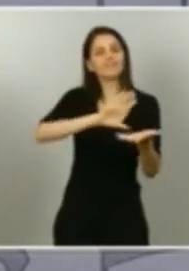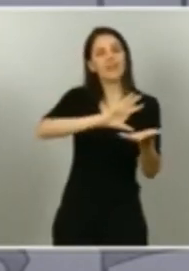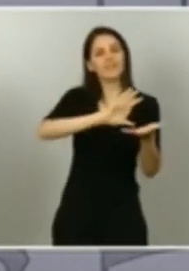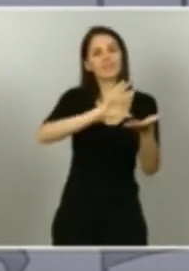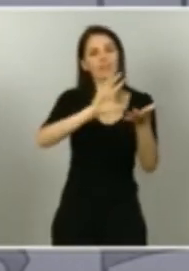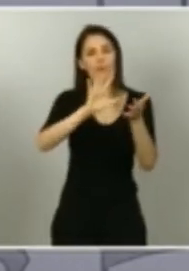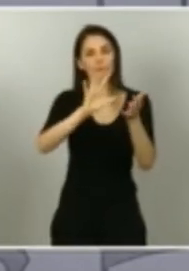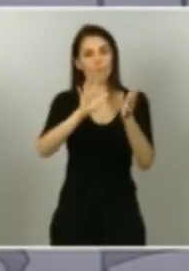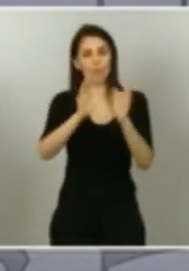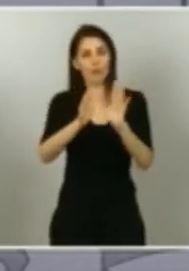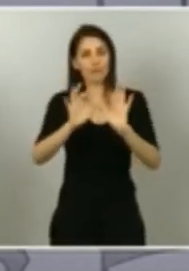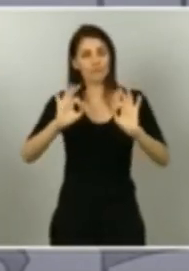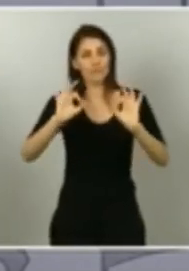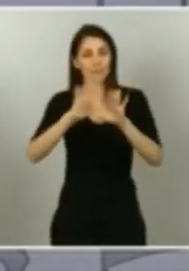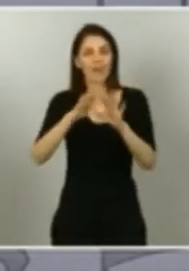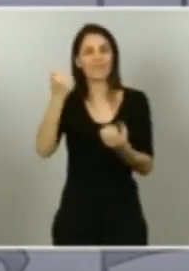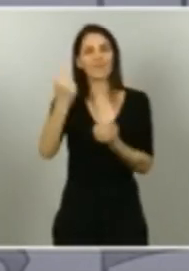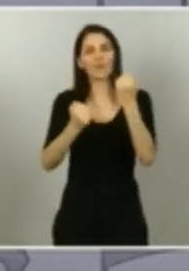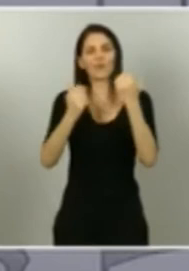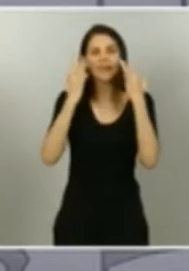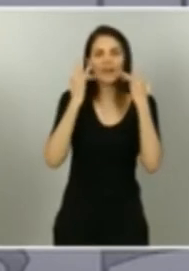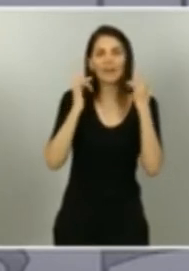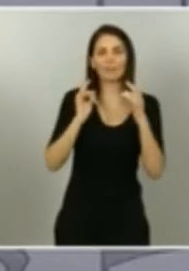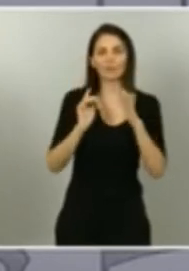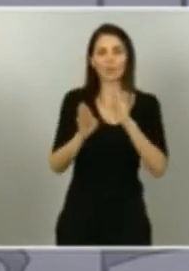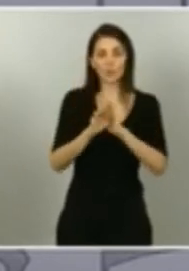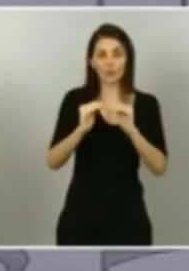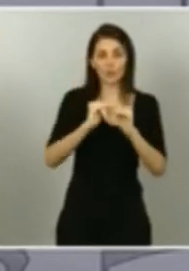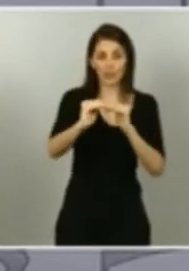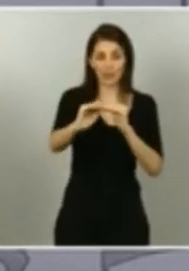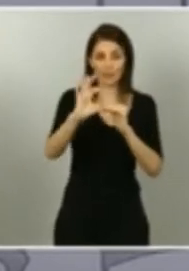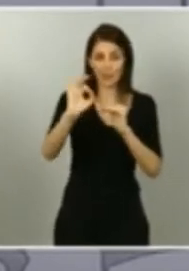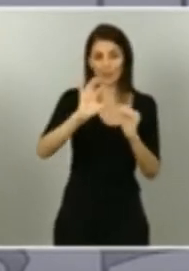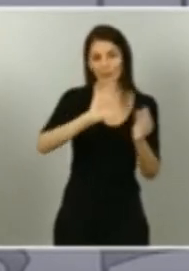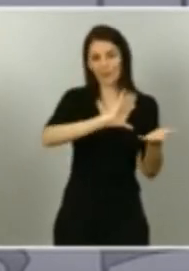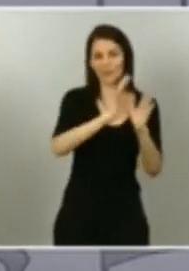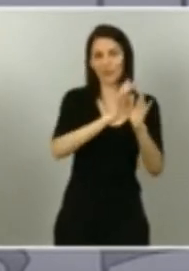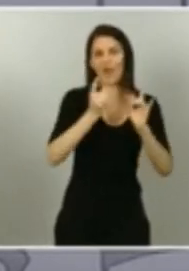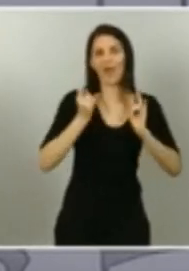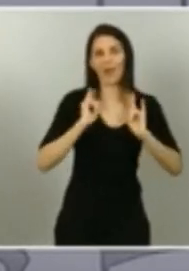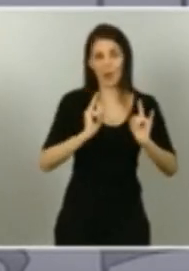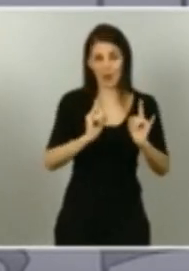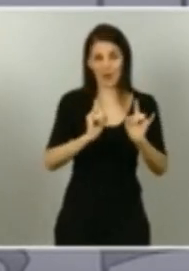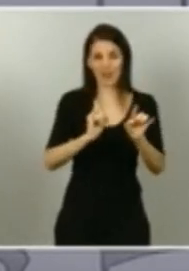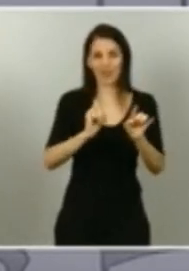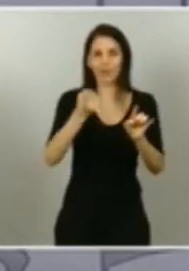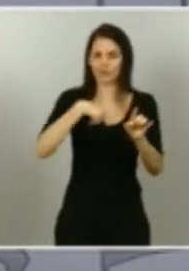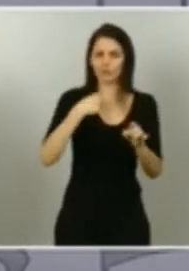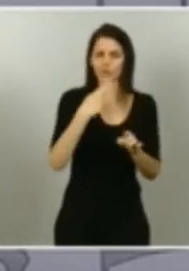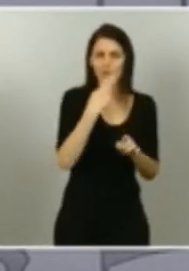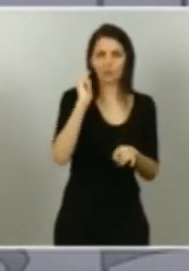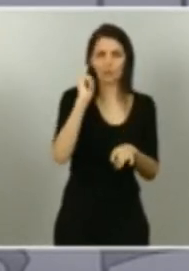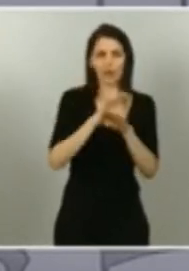más sostenibles en esa transición ecológica en la que está comprometida nuestro país y sobre todo las generaciones más jóvenes.